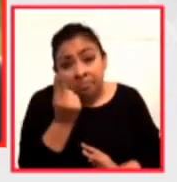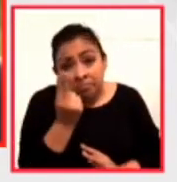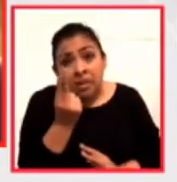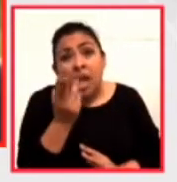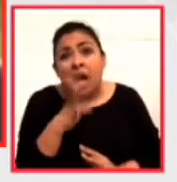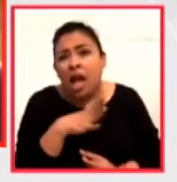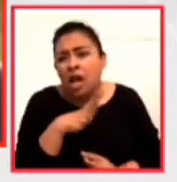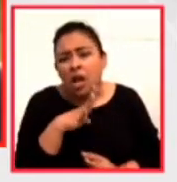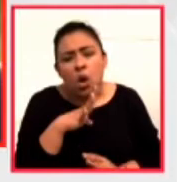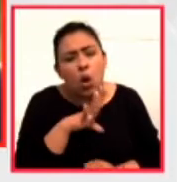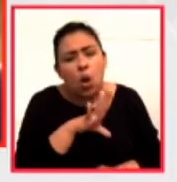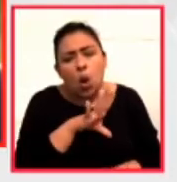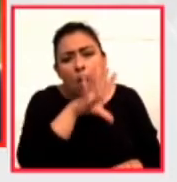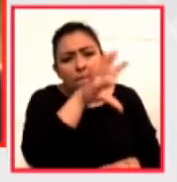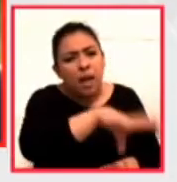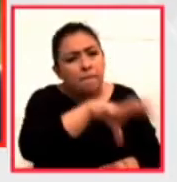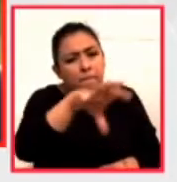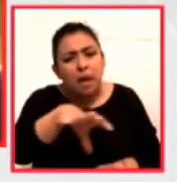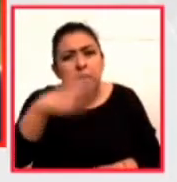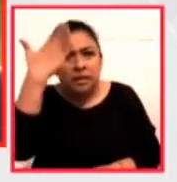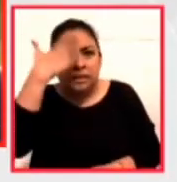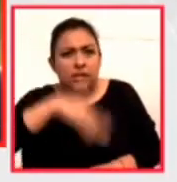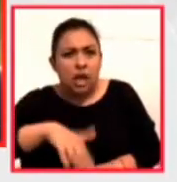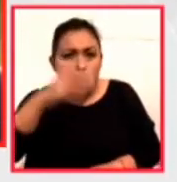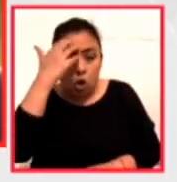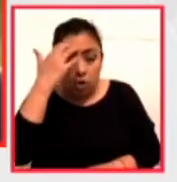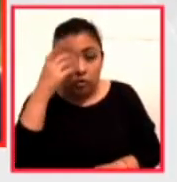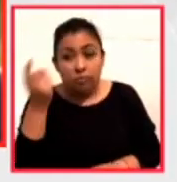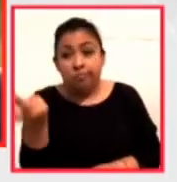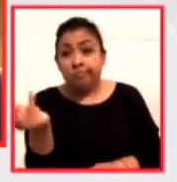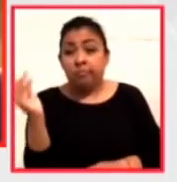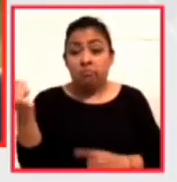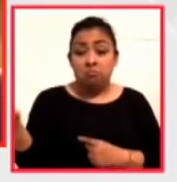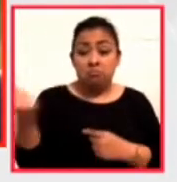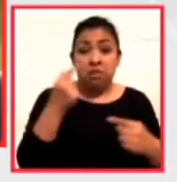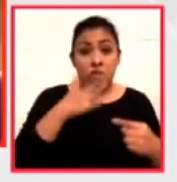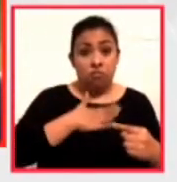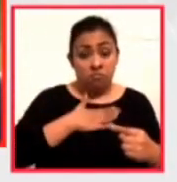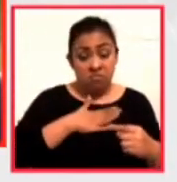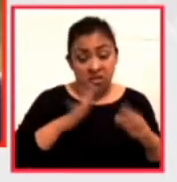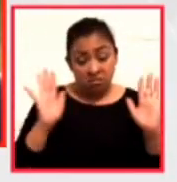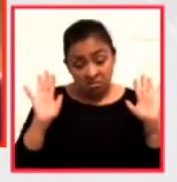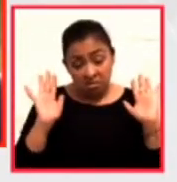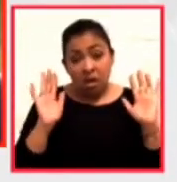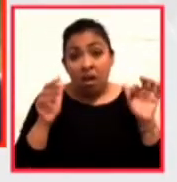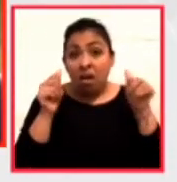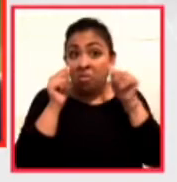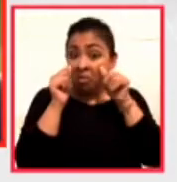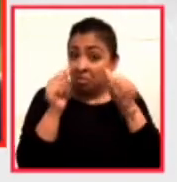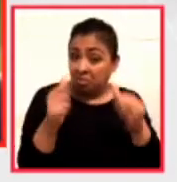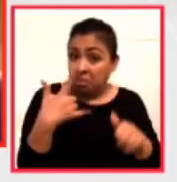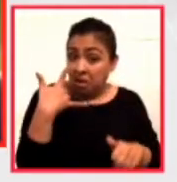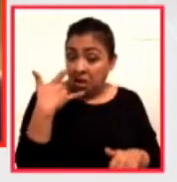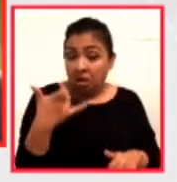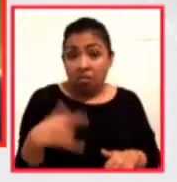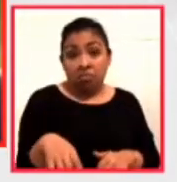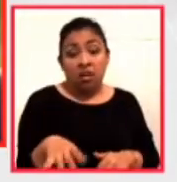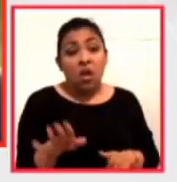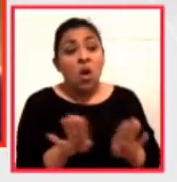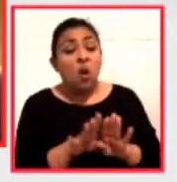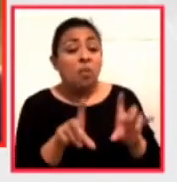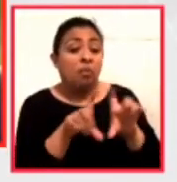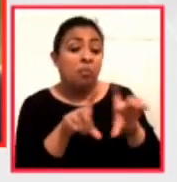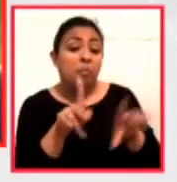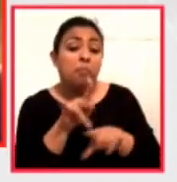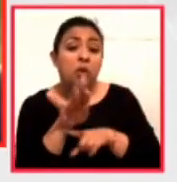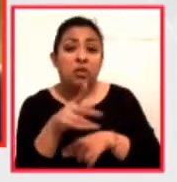los géneros. Un prestigioso crítico literario dijo de mí, llama la atención su atrevida prosa, no